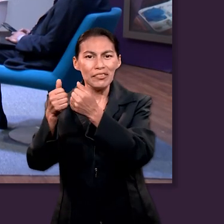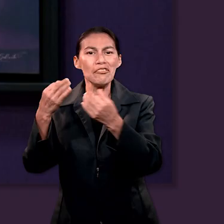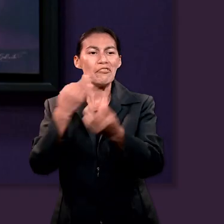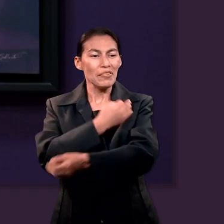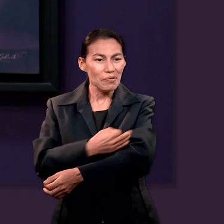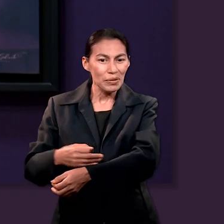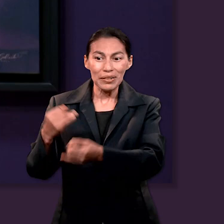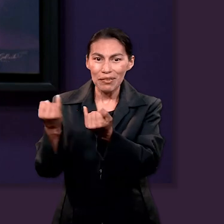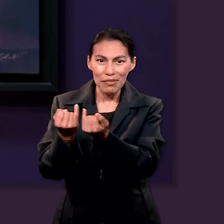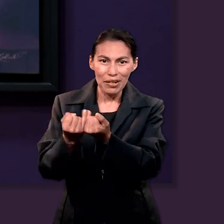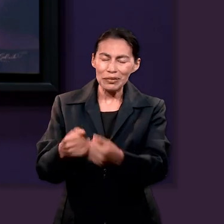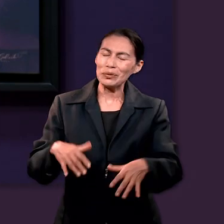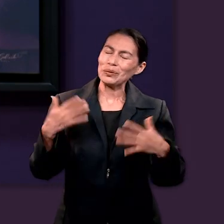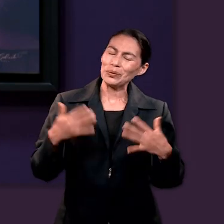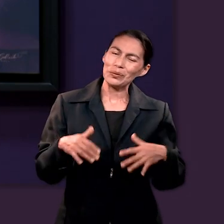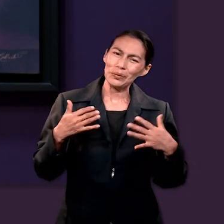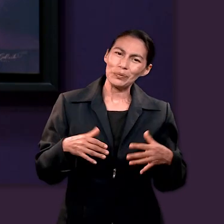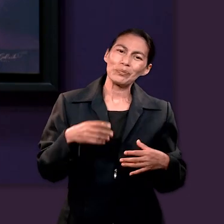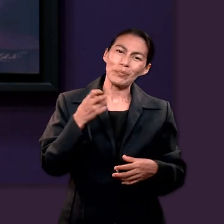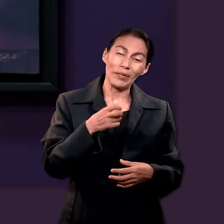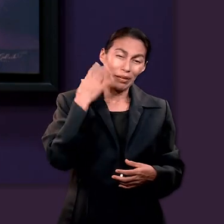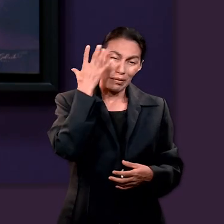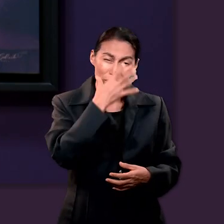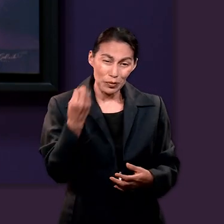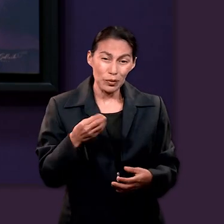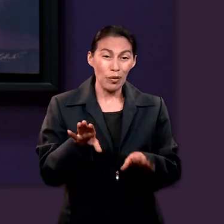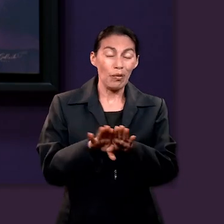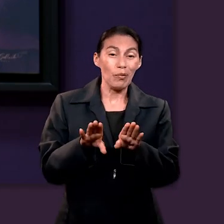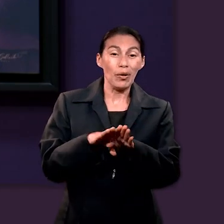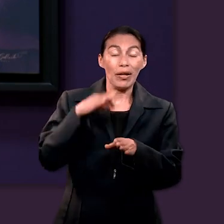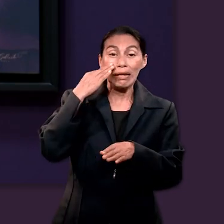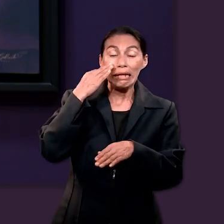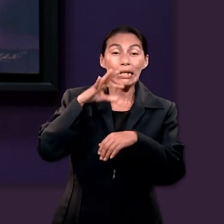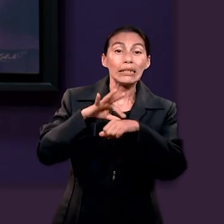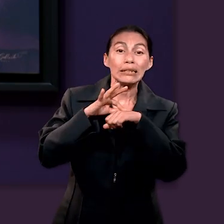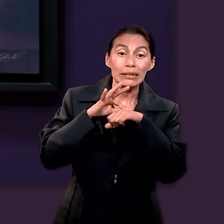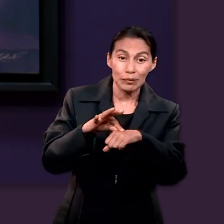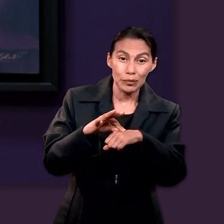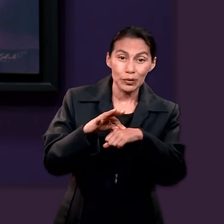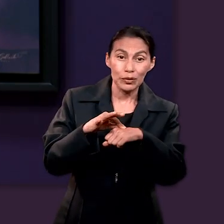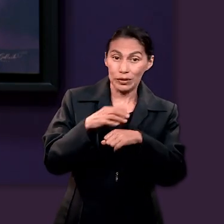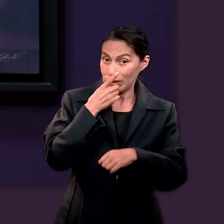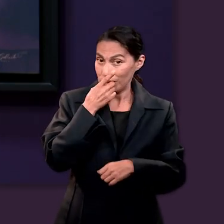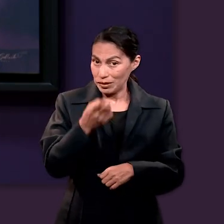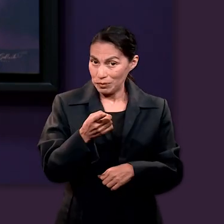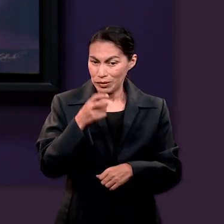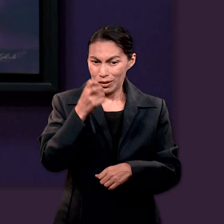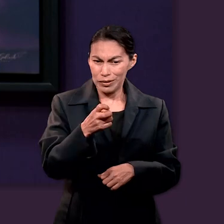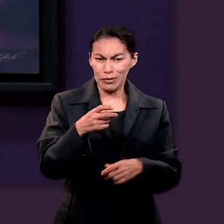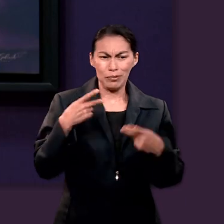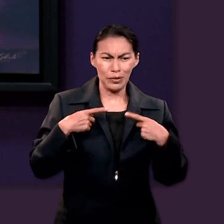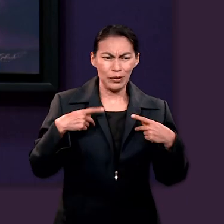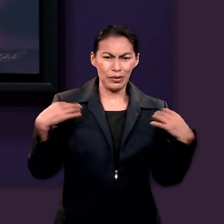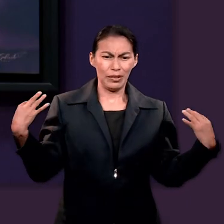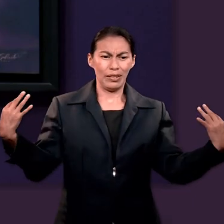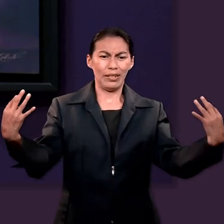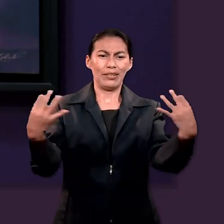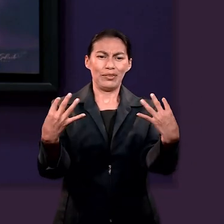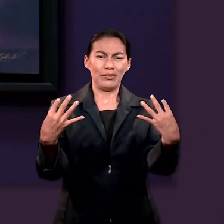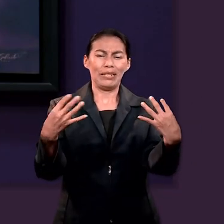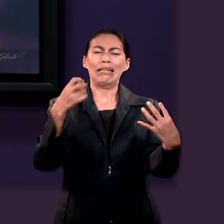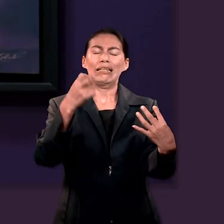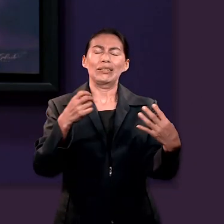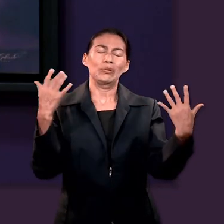alabar de la misma forma. Entonces aquí nos podemos dar cuenta de que realmente la alabanza el testimonio que es de lo que estamos hablando tiene un gran